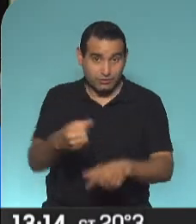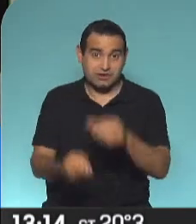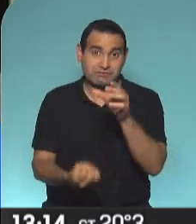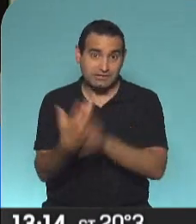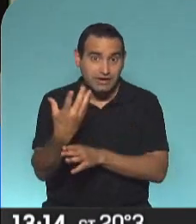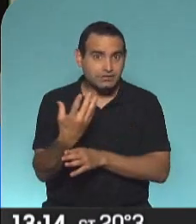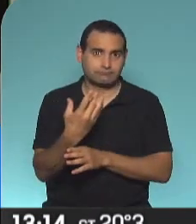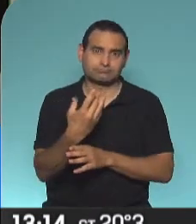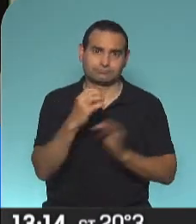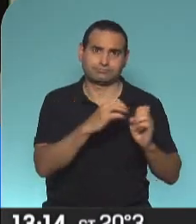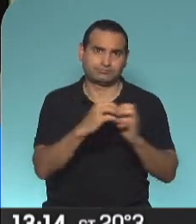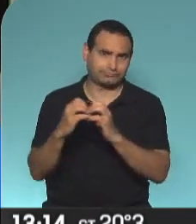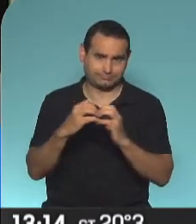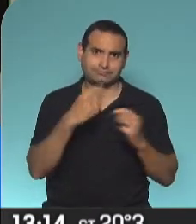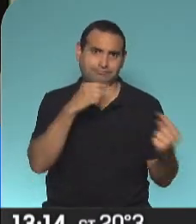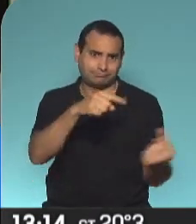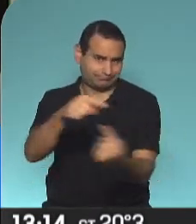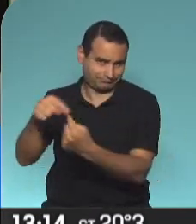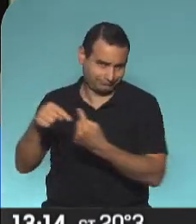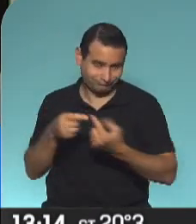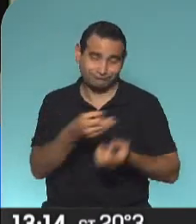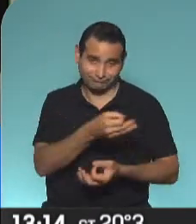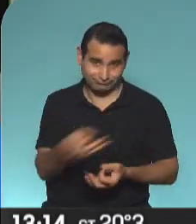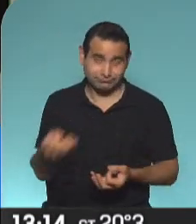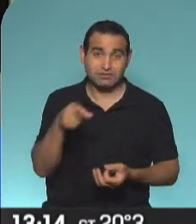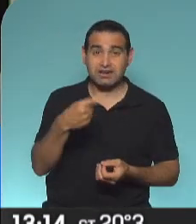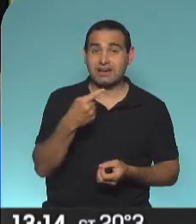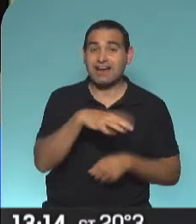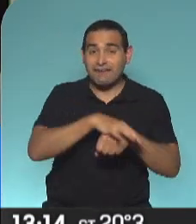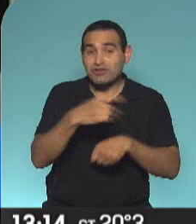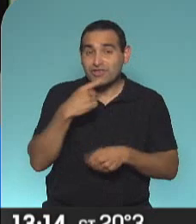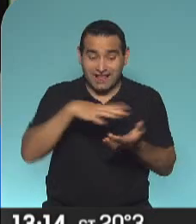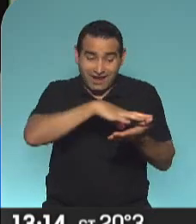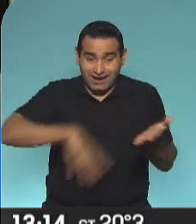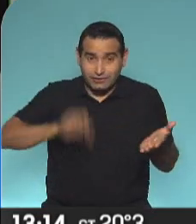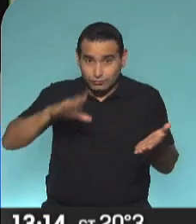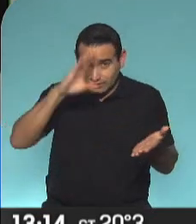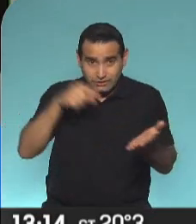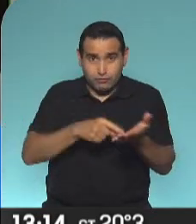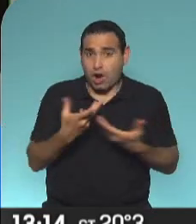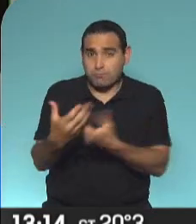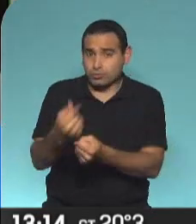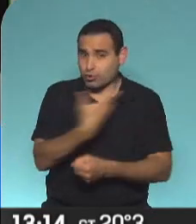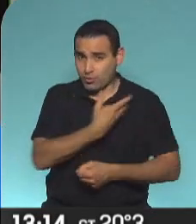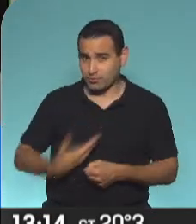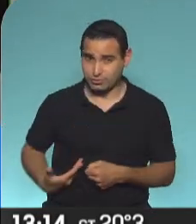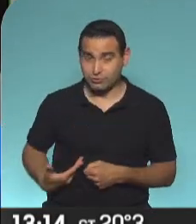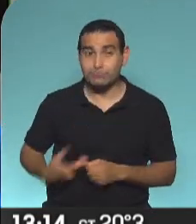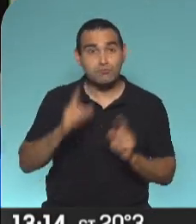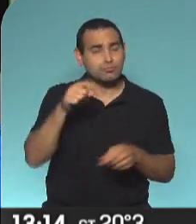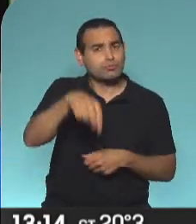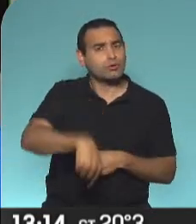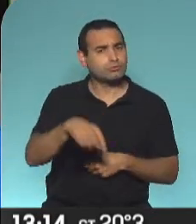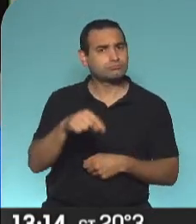se estuvo hablando. Pero Cafiero, dijo Cafiero, un respaldo al gobierno. También lo que se vio hoy